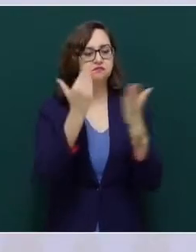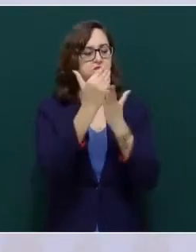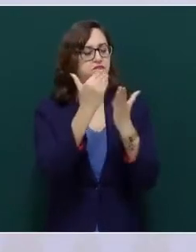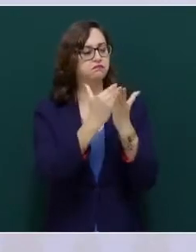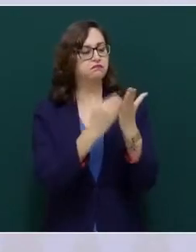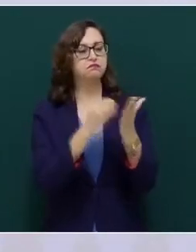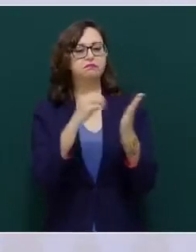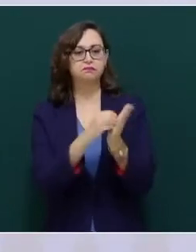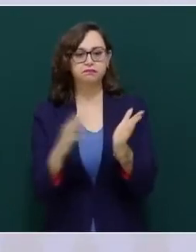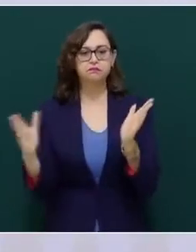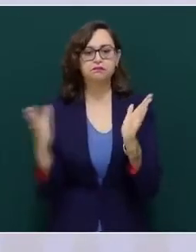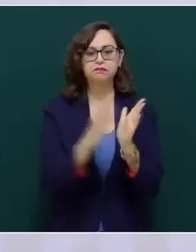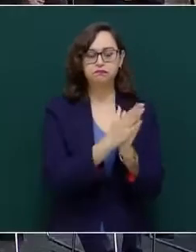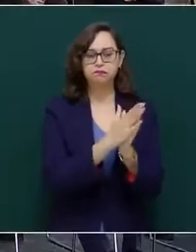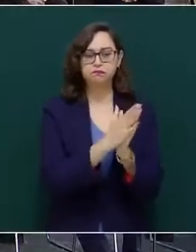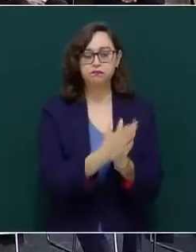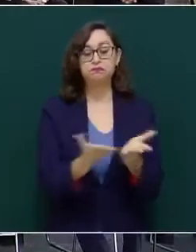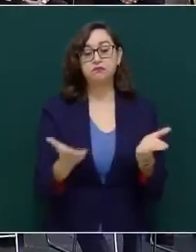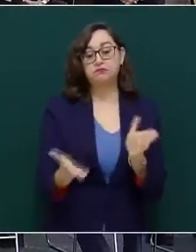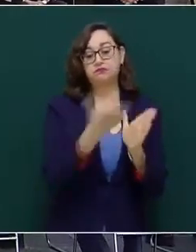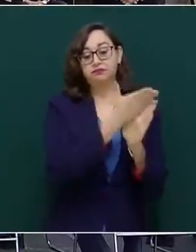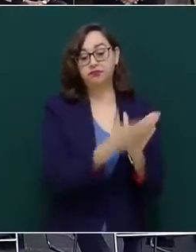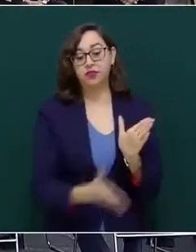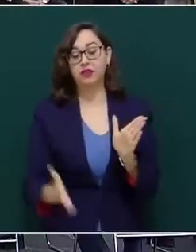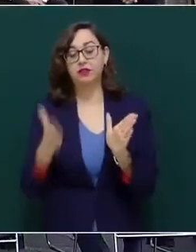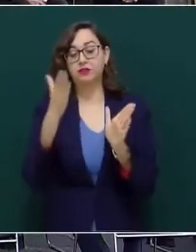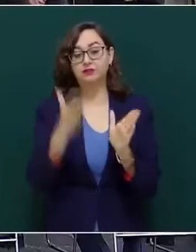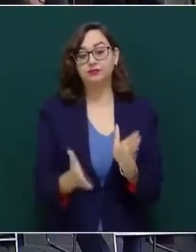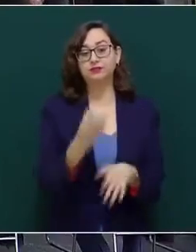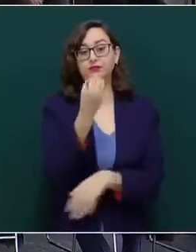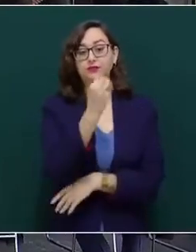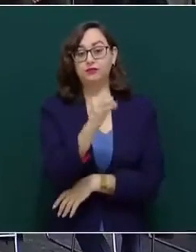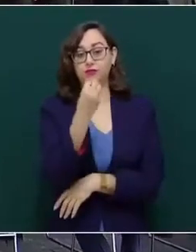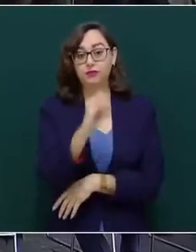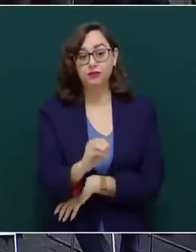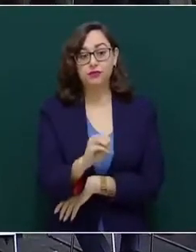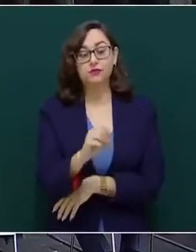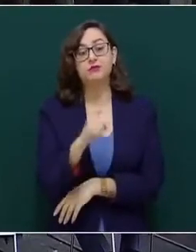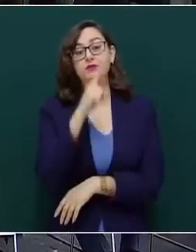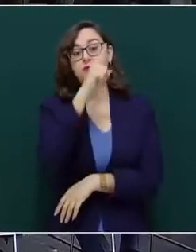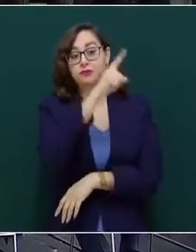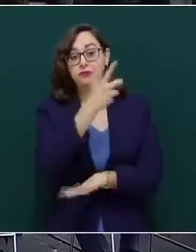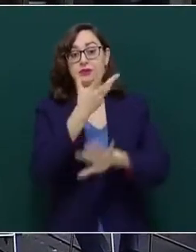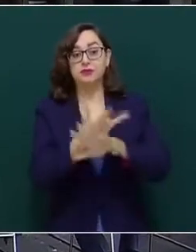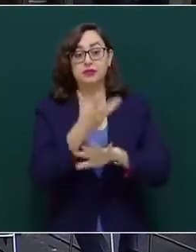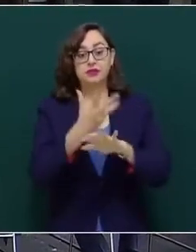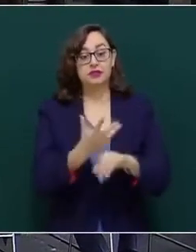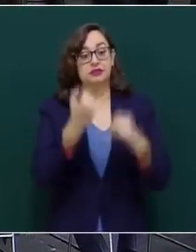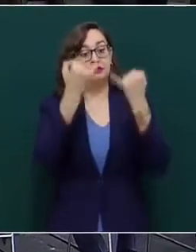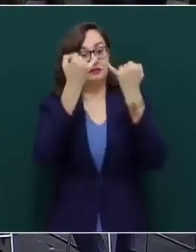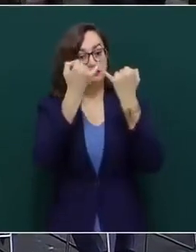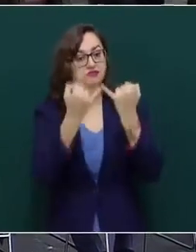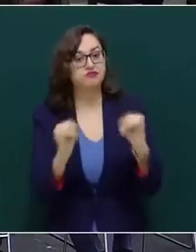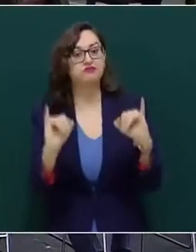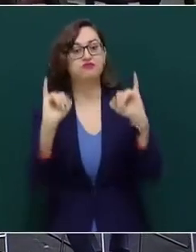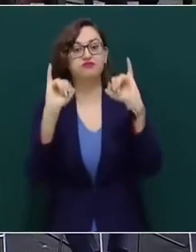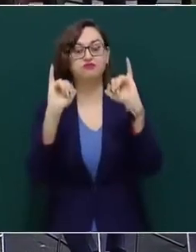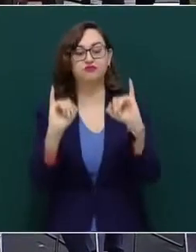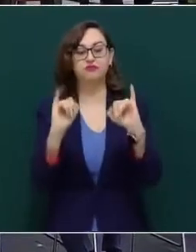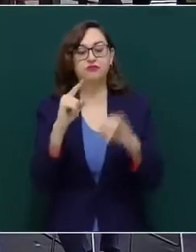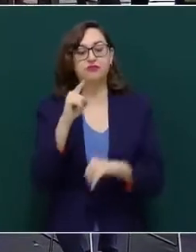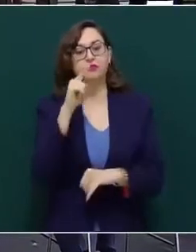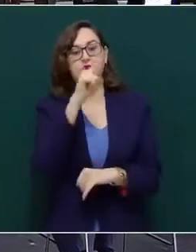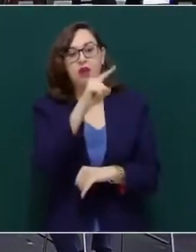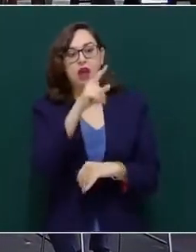Jefferson, progenitor de la Declaración de Independencia y convertido para entonces en una